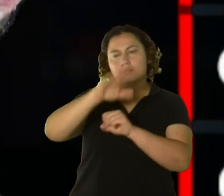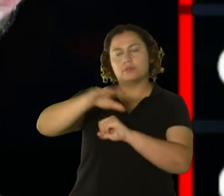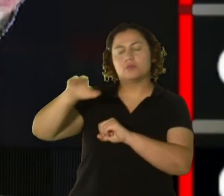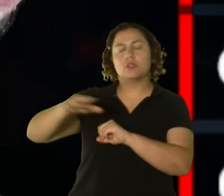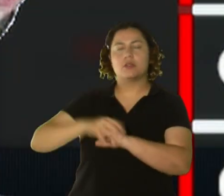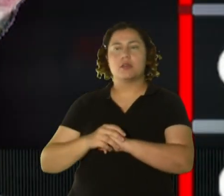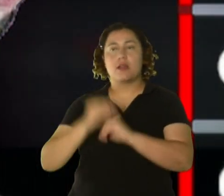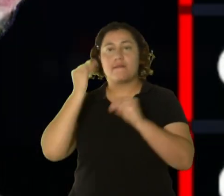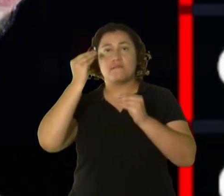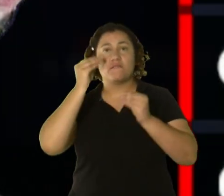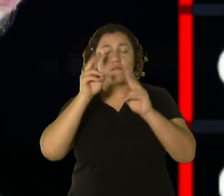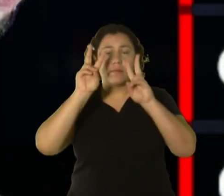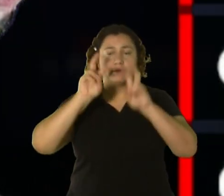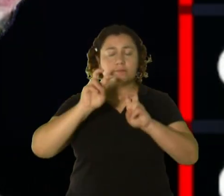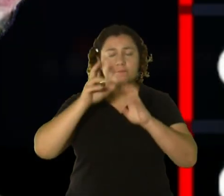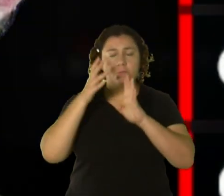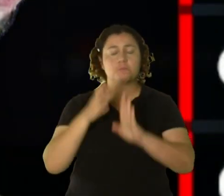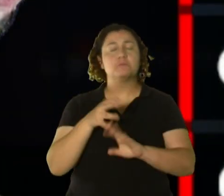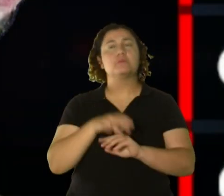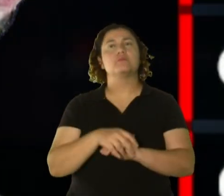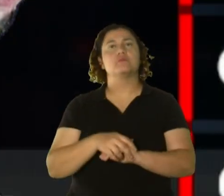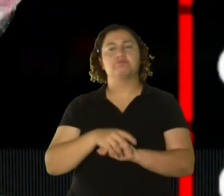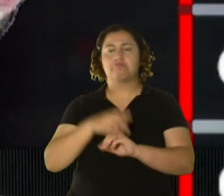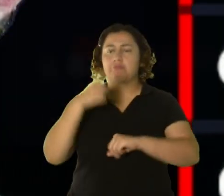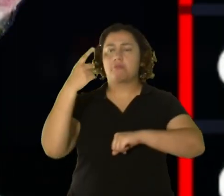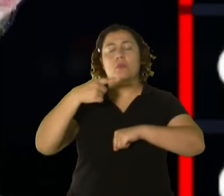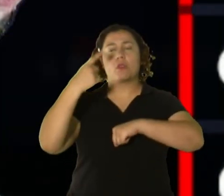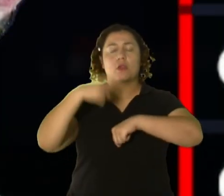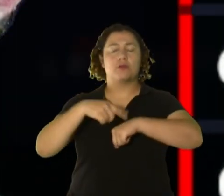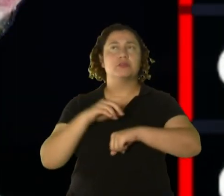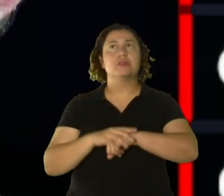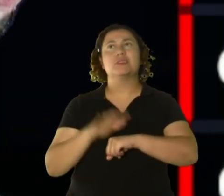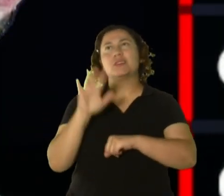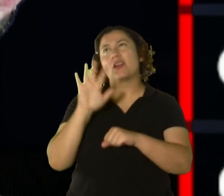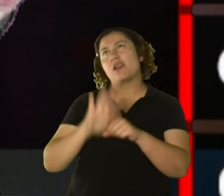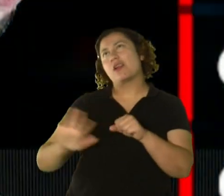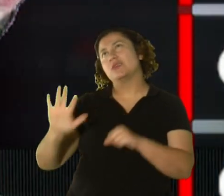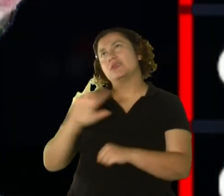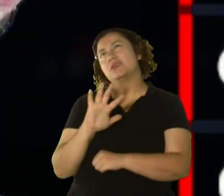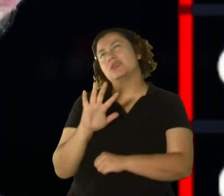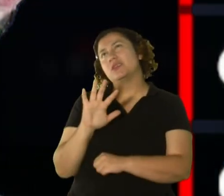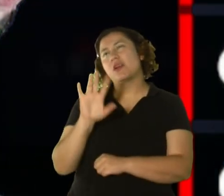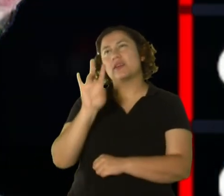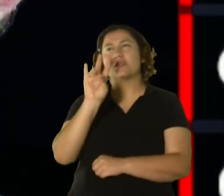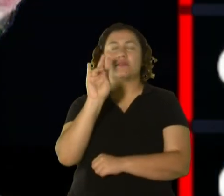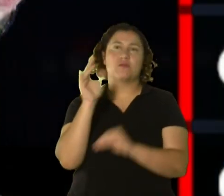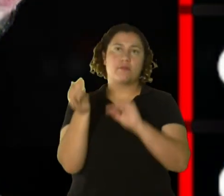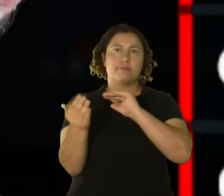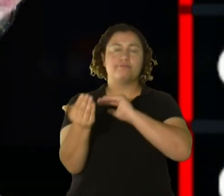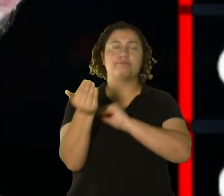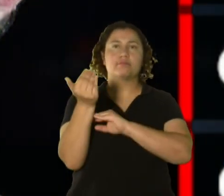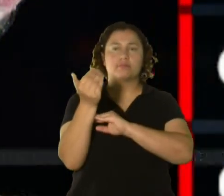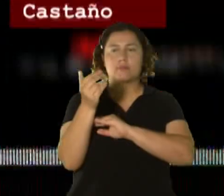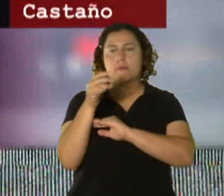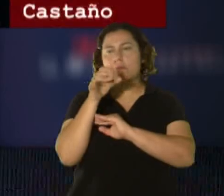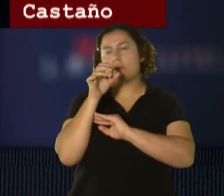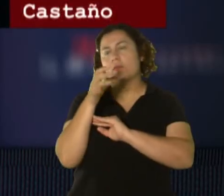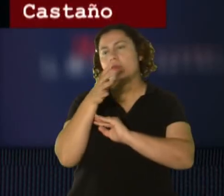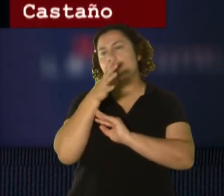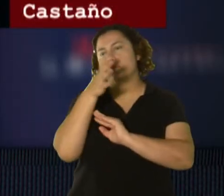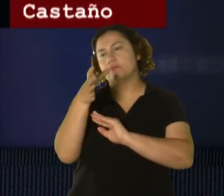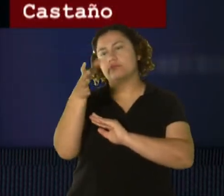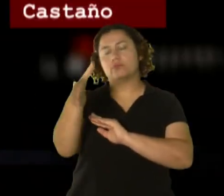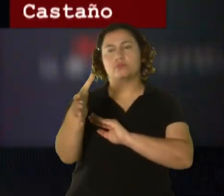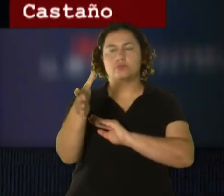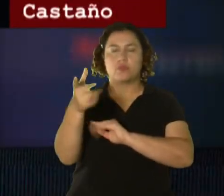investigación hasta el momento es que este joven, una vez a eso de las 7 de la mañana, su abuelita, el